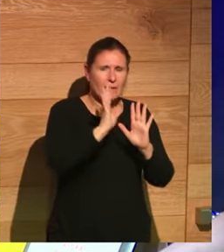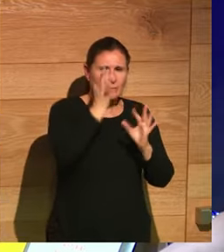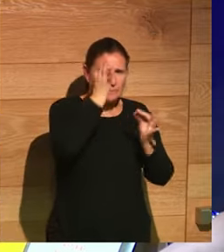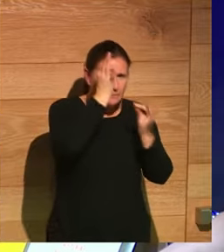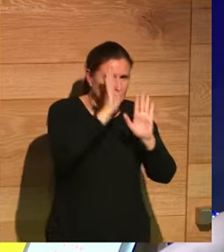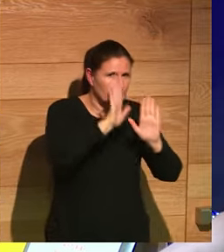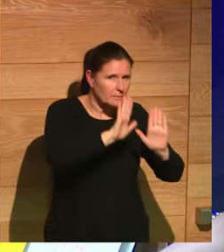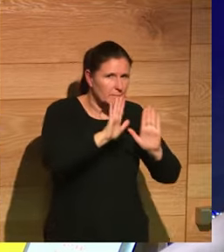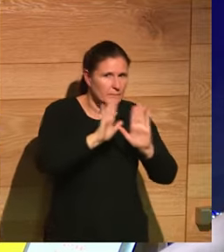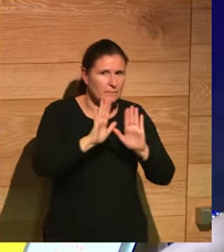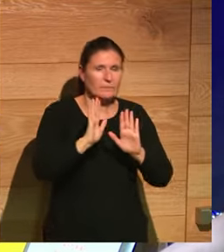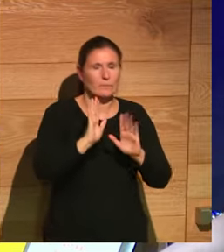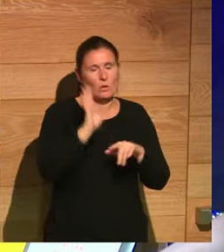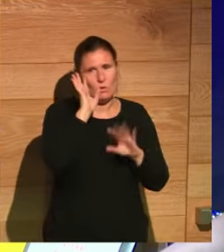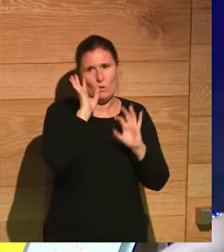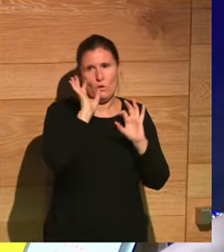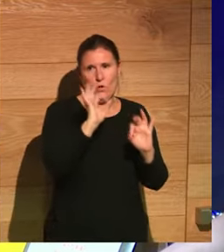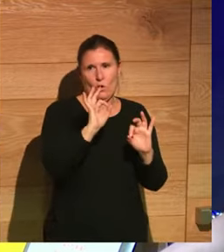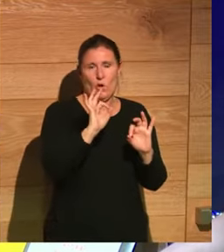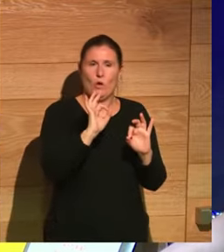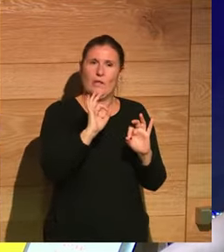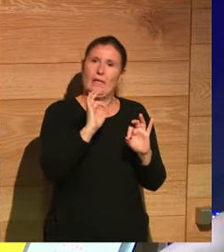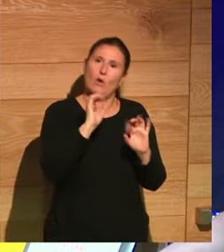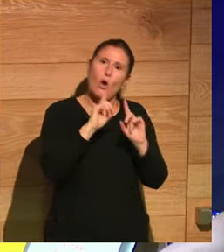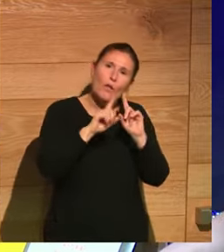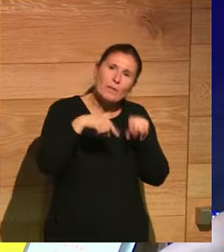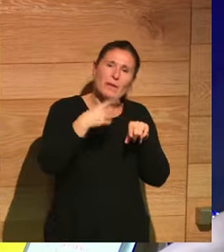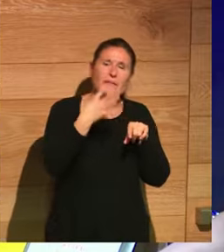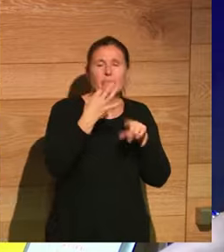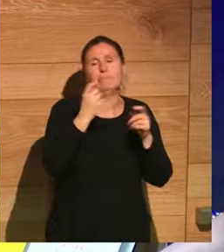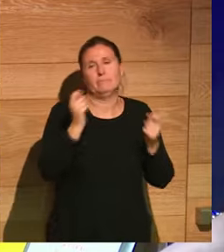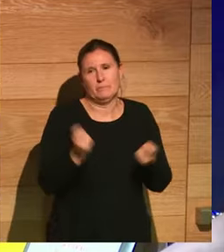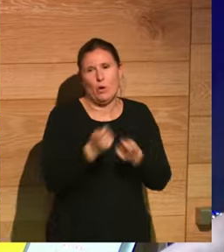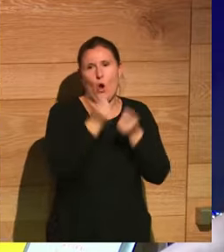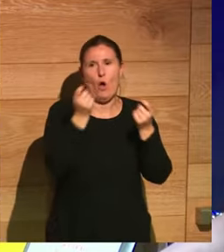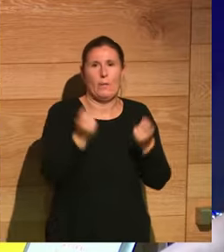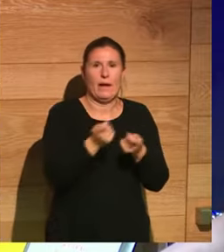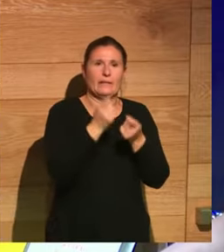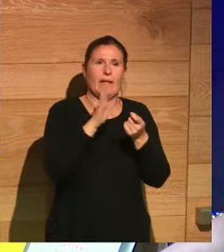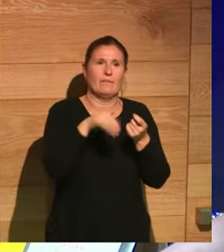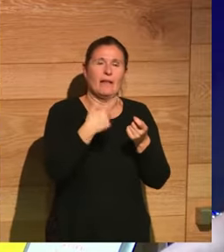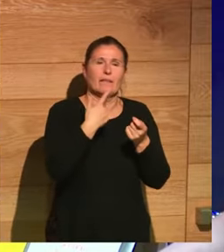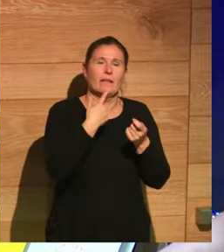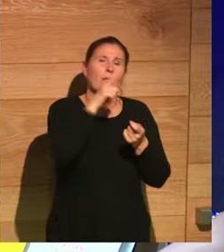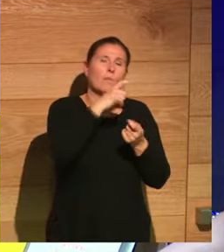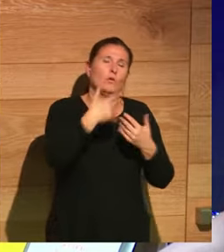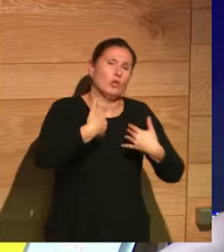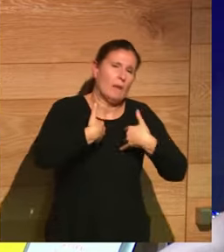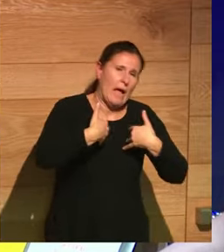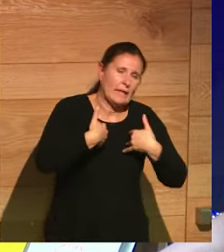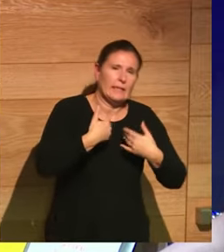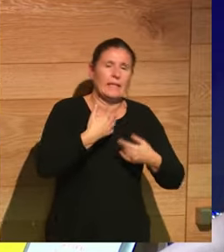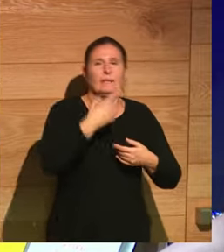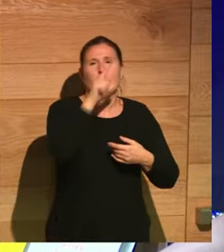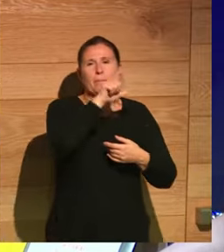mucho todo esto. Obviamente, lo que sí que hay luego es esa propaganda que crea muchos mártires, que crea todos esos personajes que tienen que